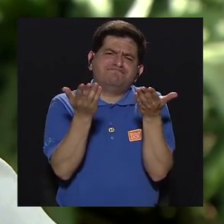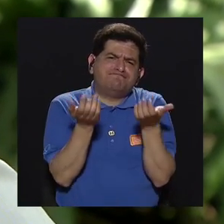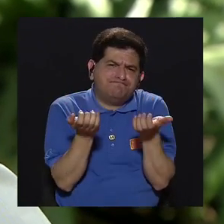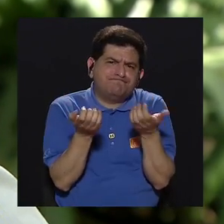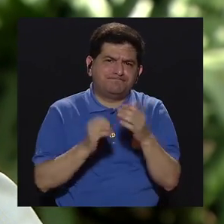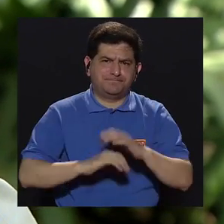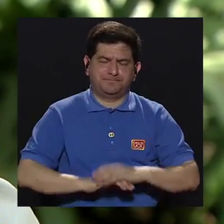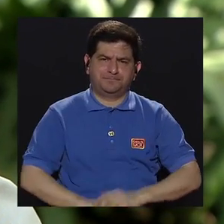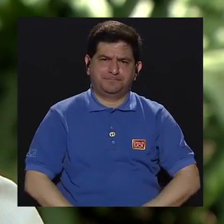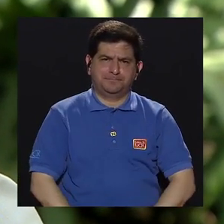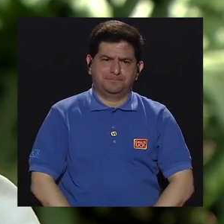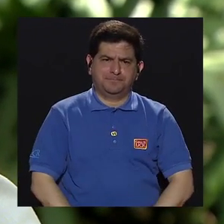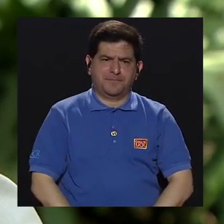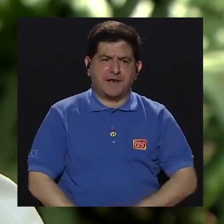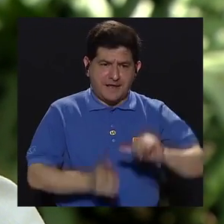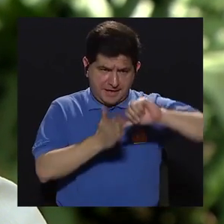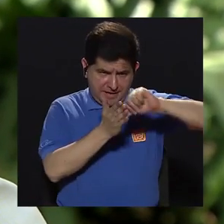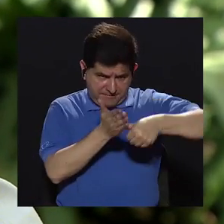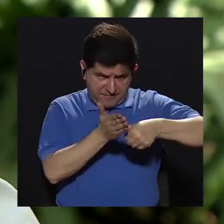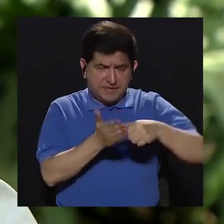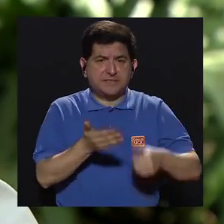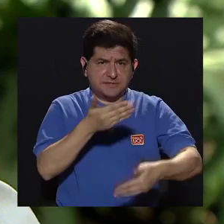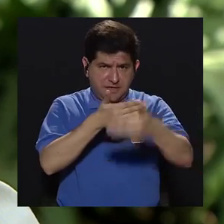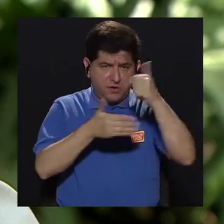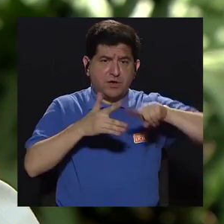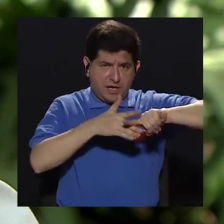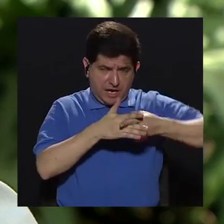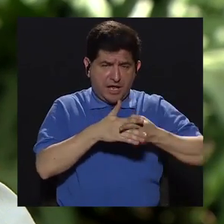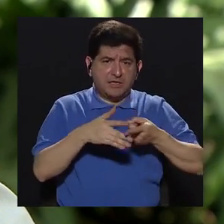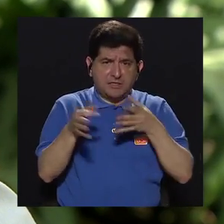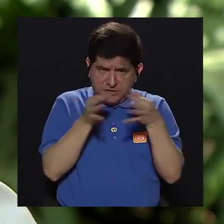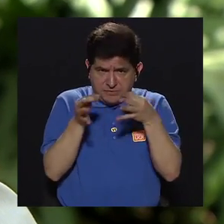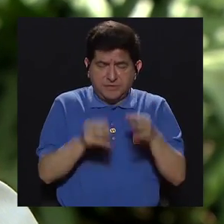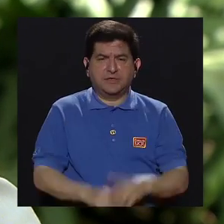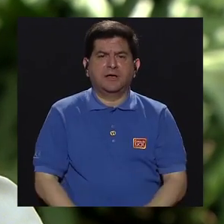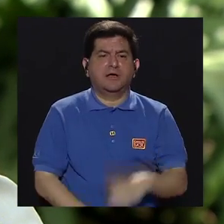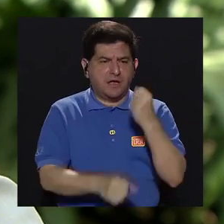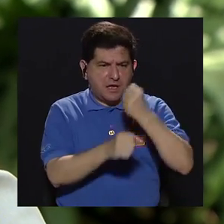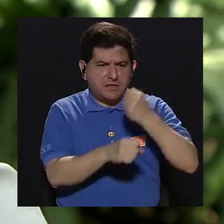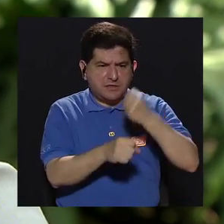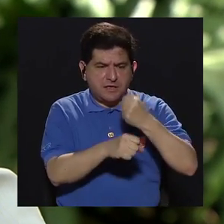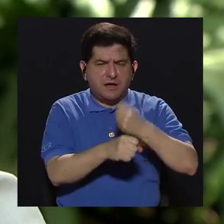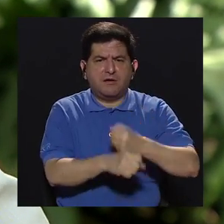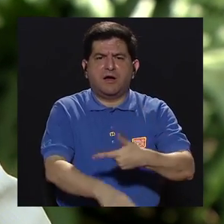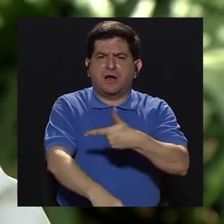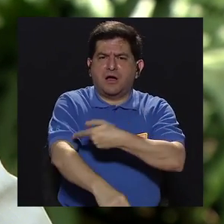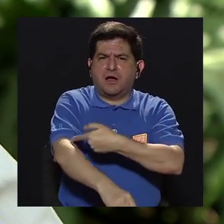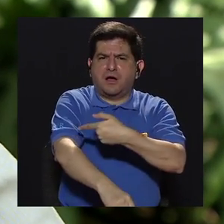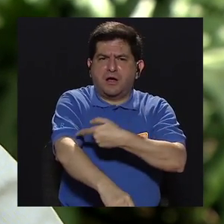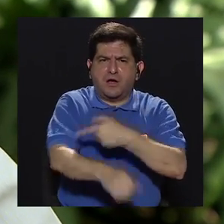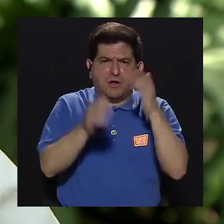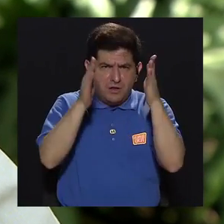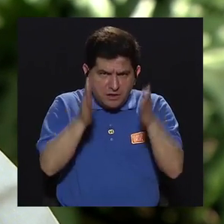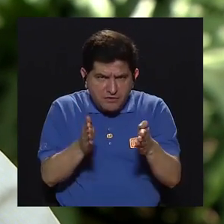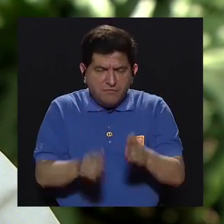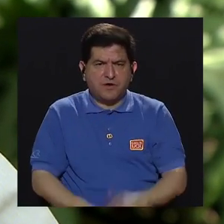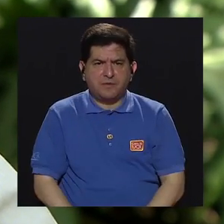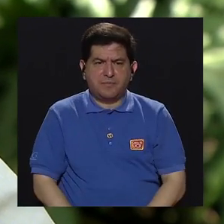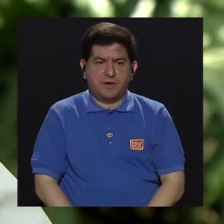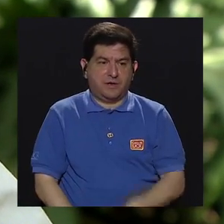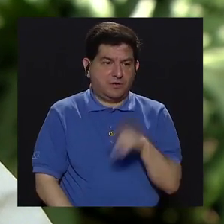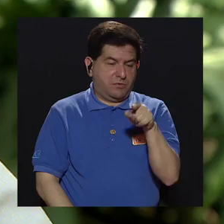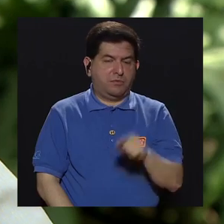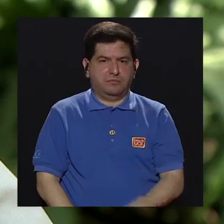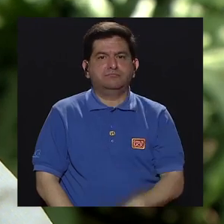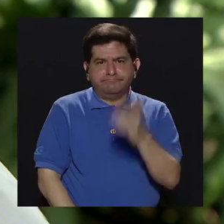recalcar las palabras que dije al principio, es que la labor de la enfermera yo creo que no se